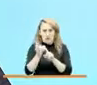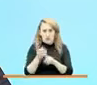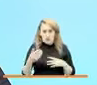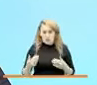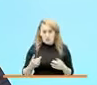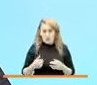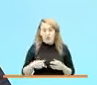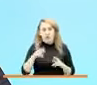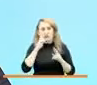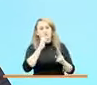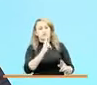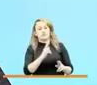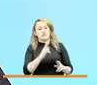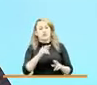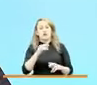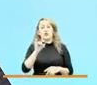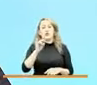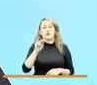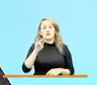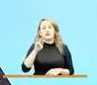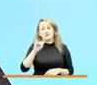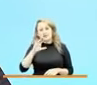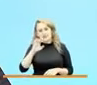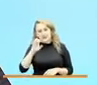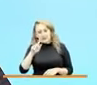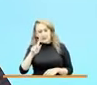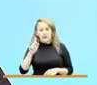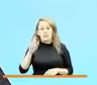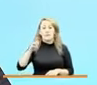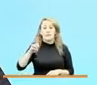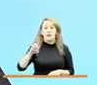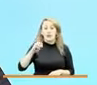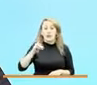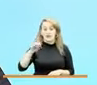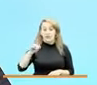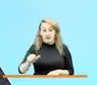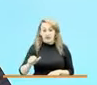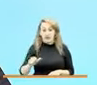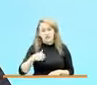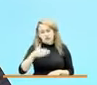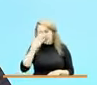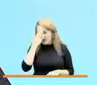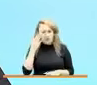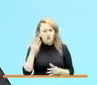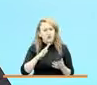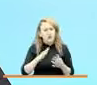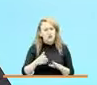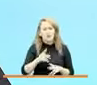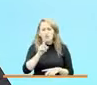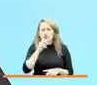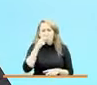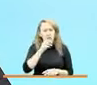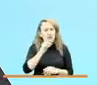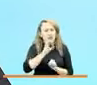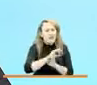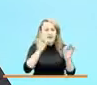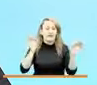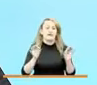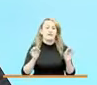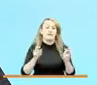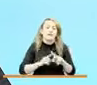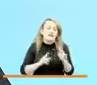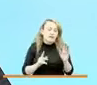UNICEF, por PMA. Y sabemos que en Colombia no debería morir un solo niño, pero seguir avanzando en esa reducción de muertes por desnutrición